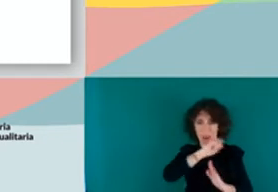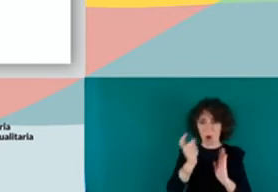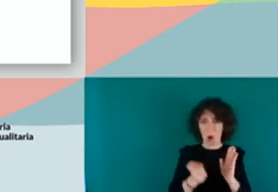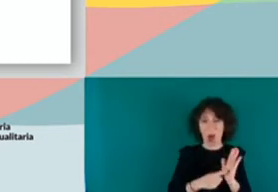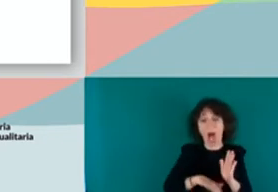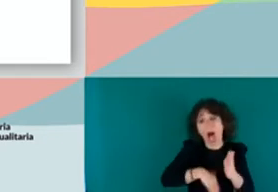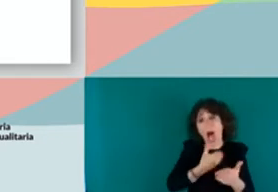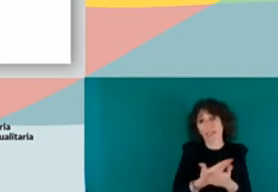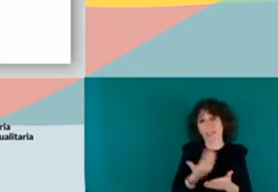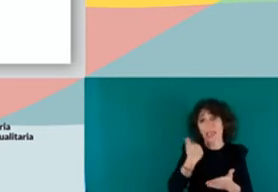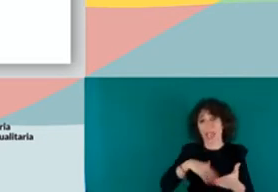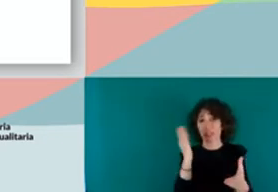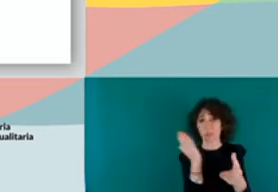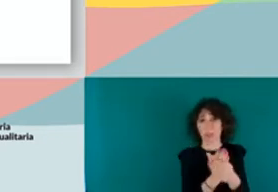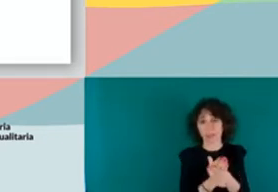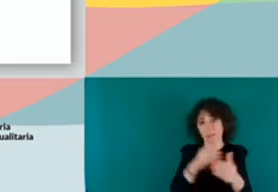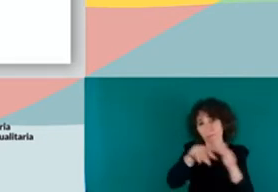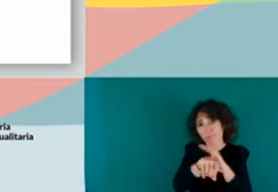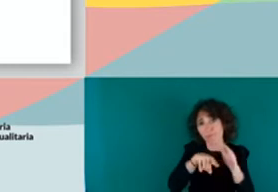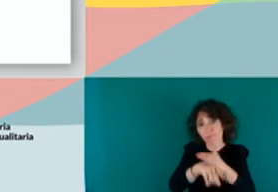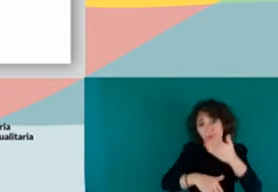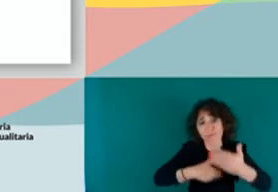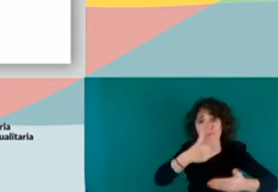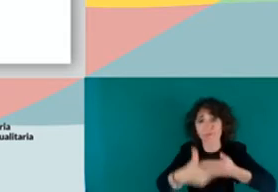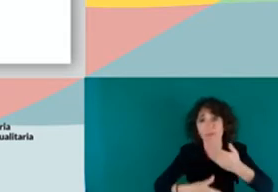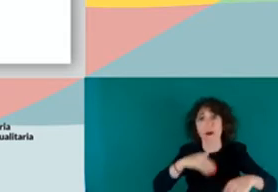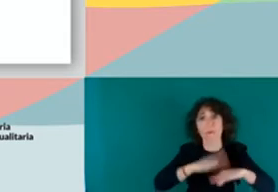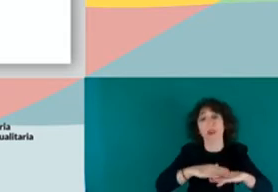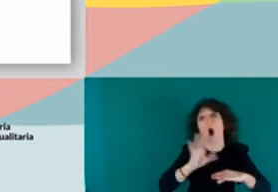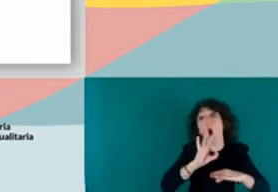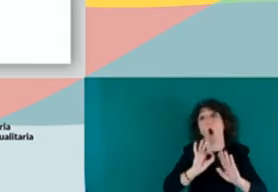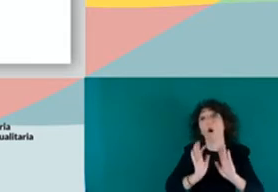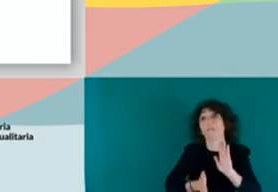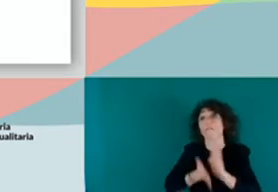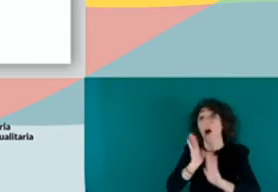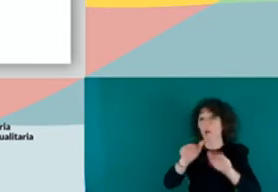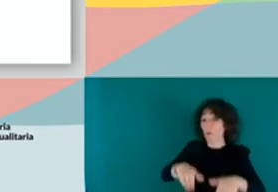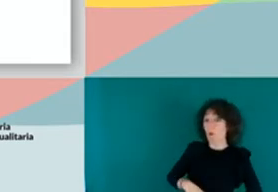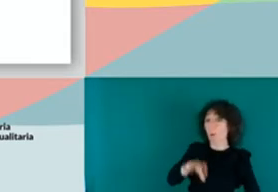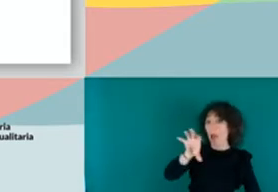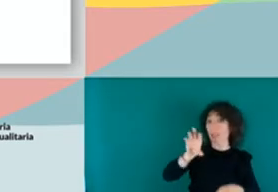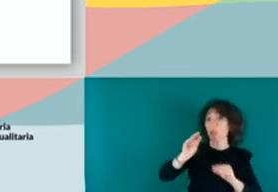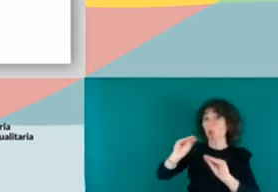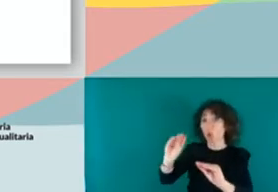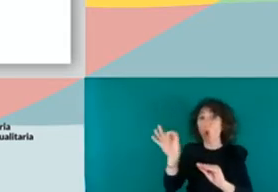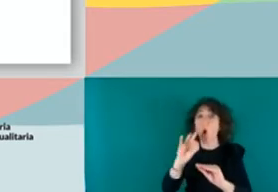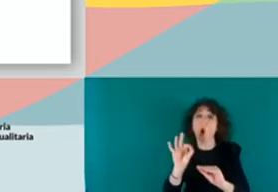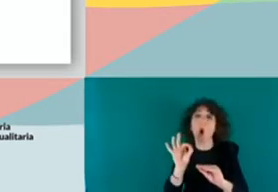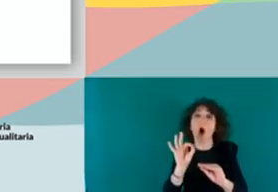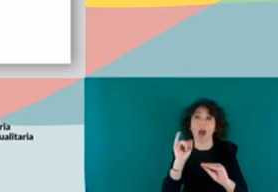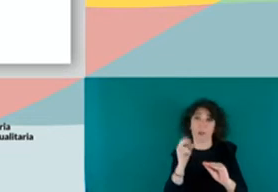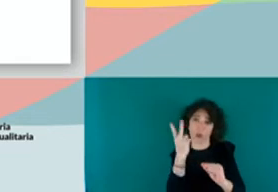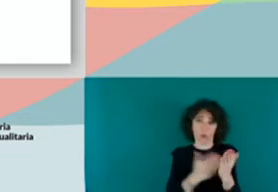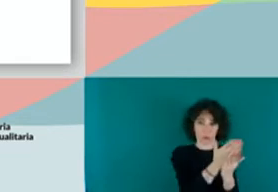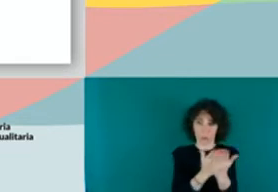correspondiente expediente para ejecutar su evolución. Luego hay dos procedimientos, el de